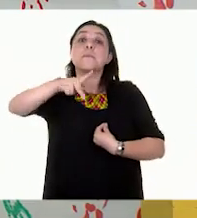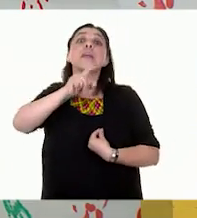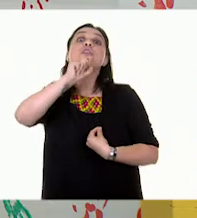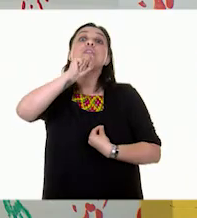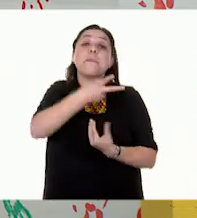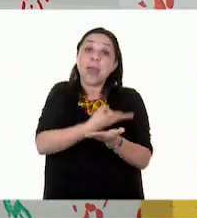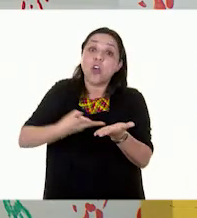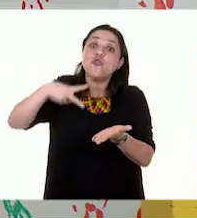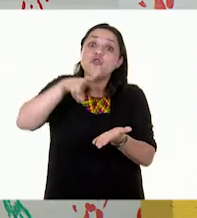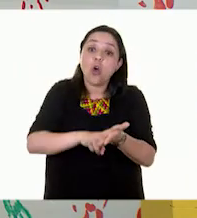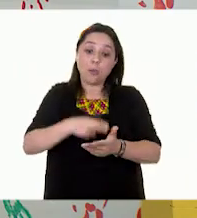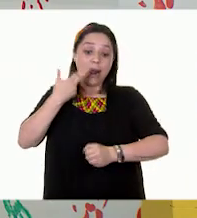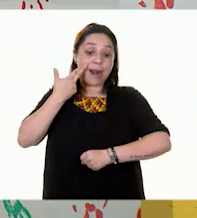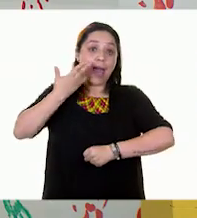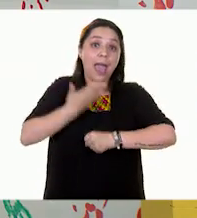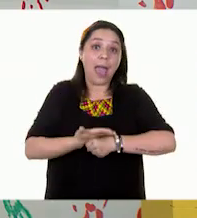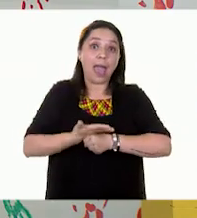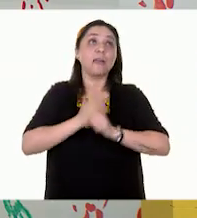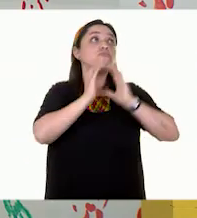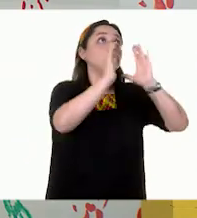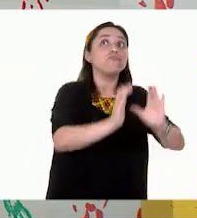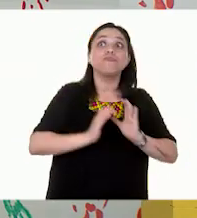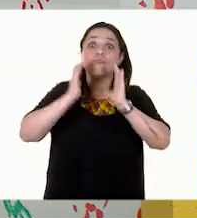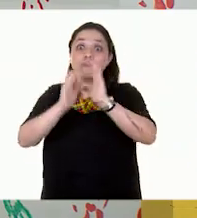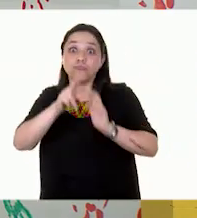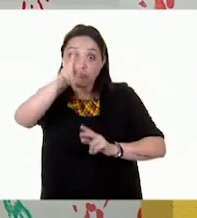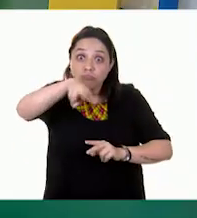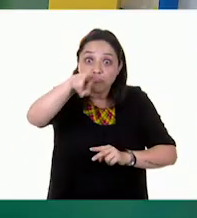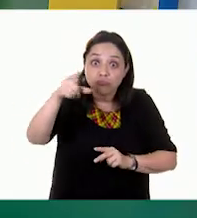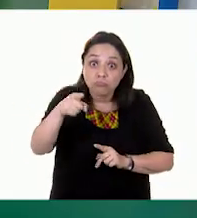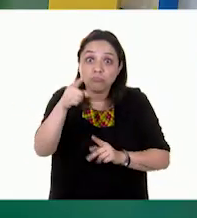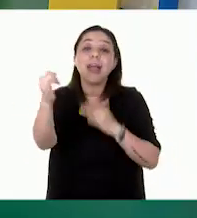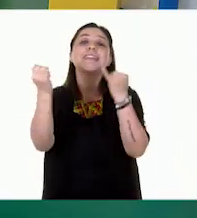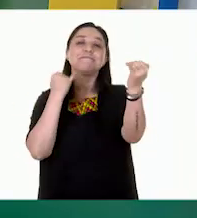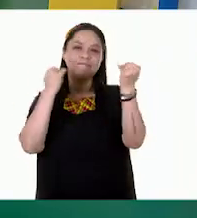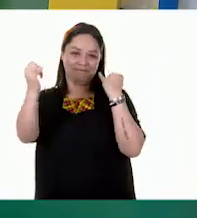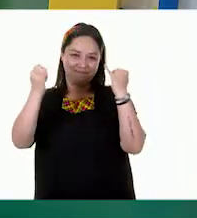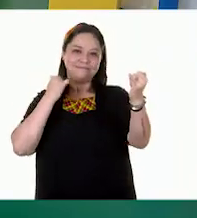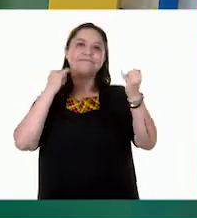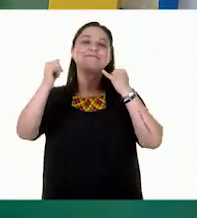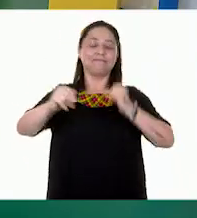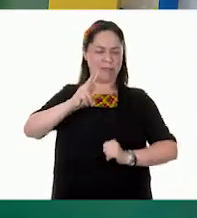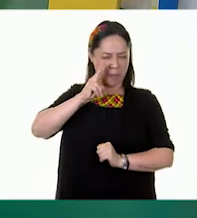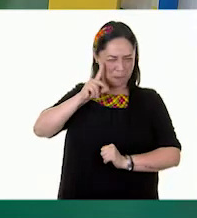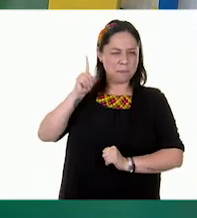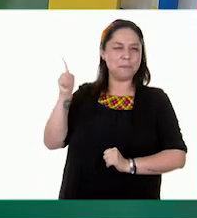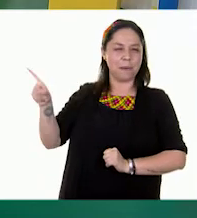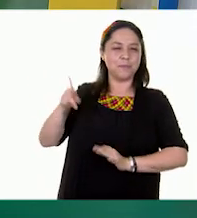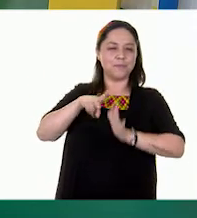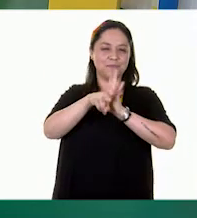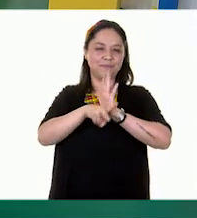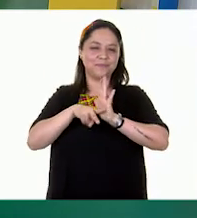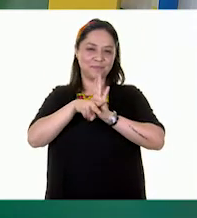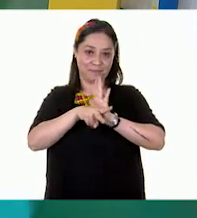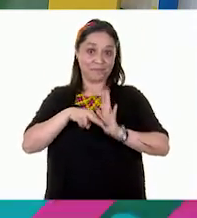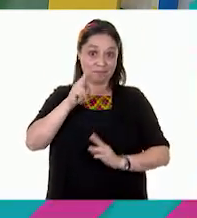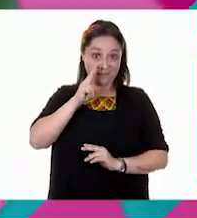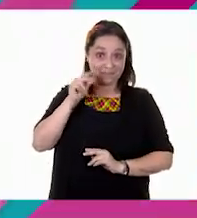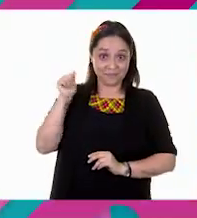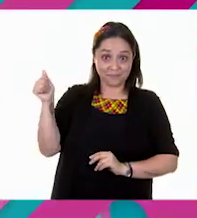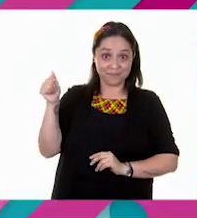¿Verdad, niñas y niños? ¡Sí! Veamos un poco más sobre esto. Adelante con el siguiente video.